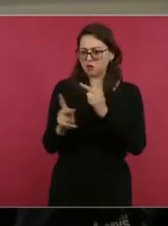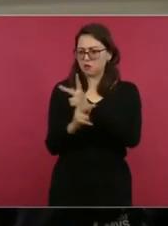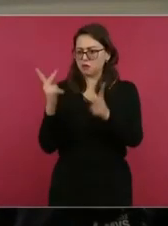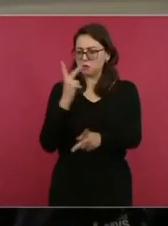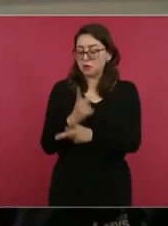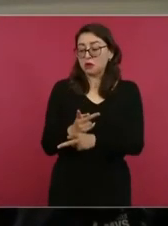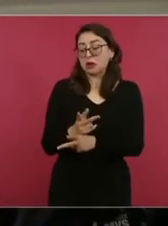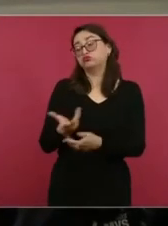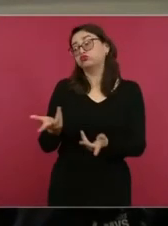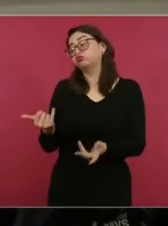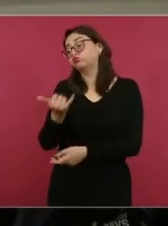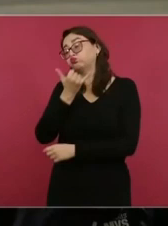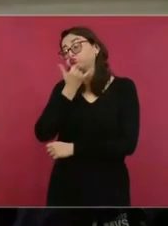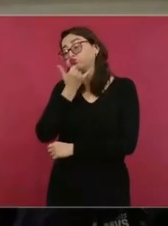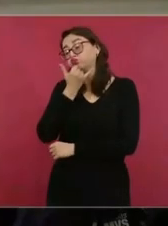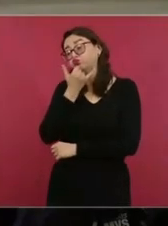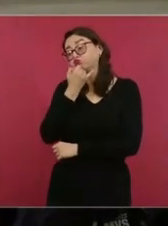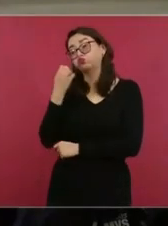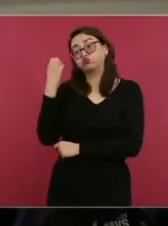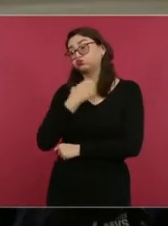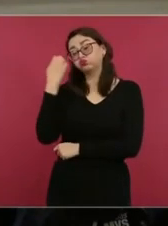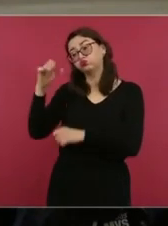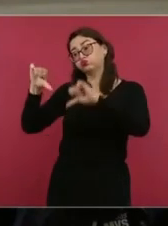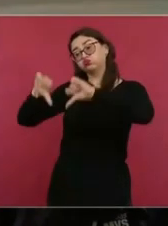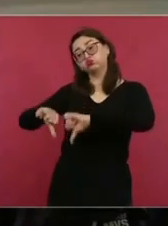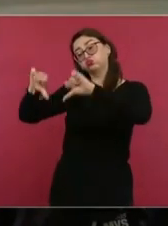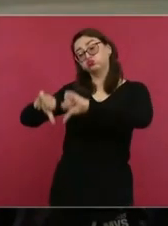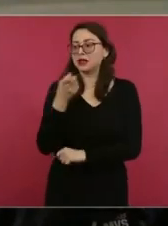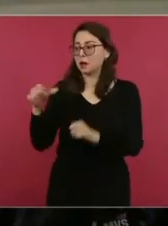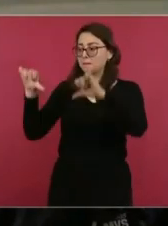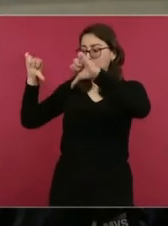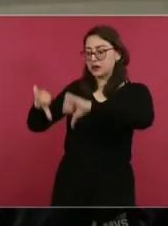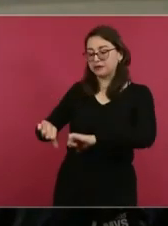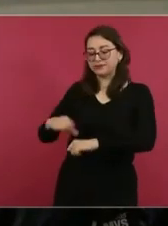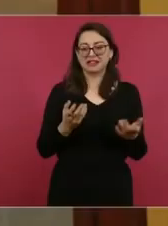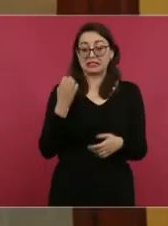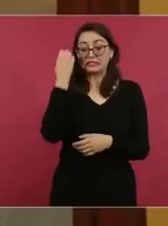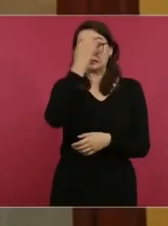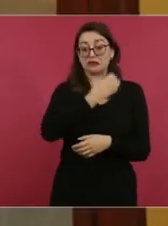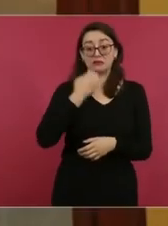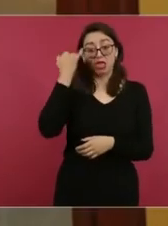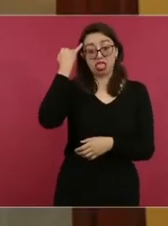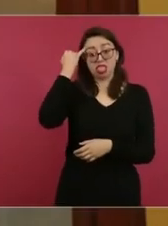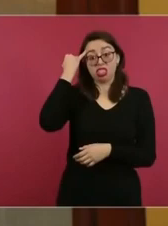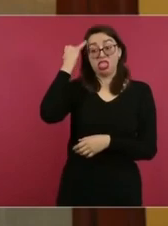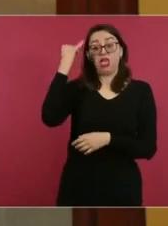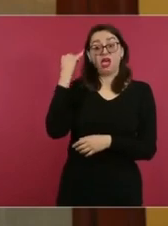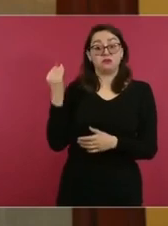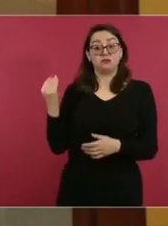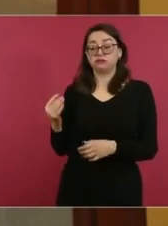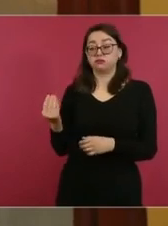con la mentira, el pretexto de que no pasaban el examen de admisión, cuando en realidad es de que no